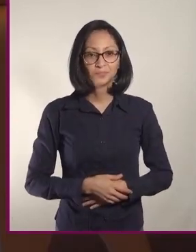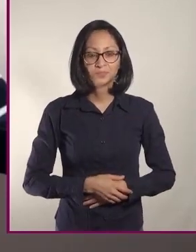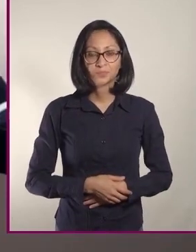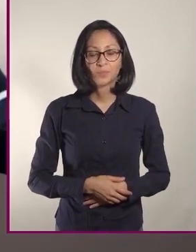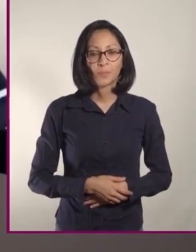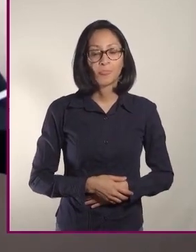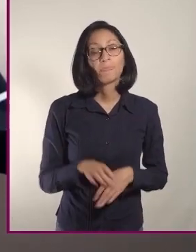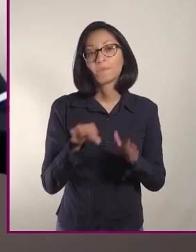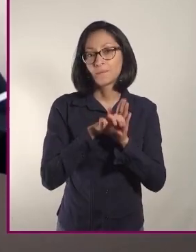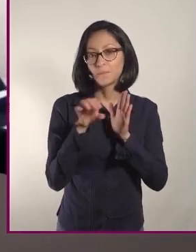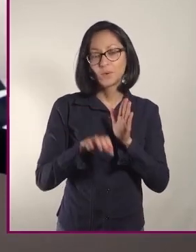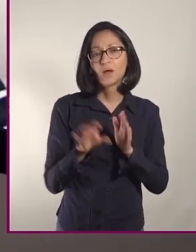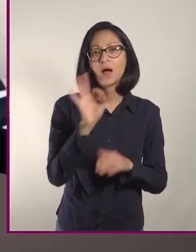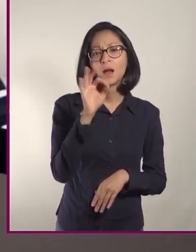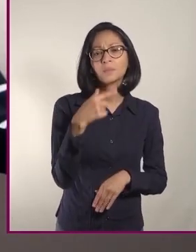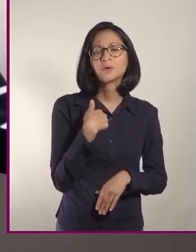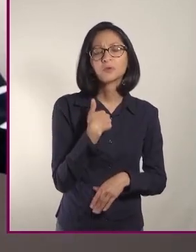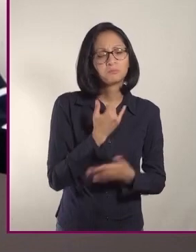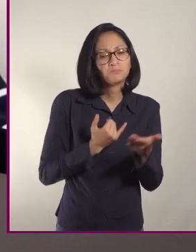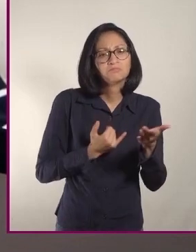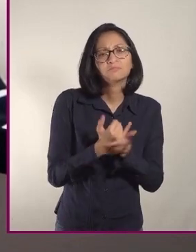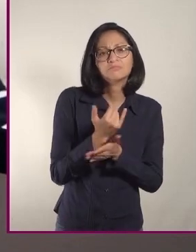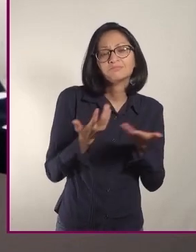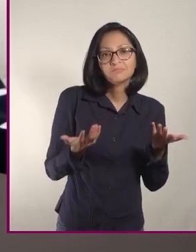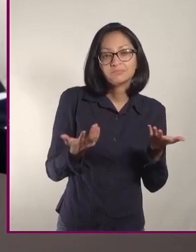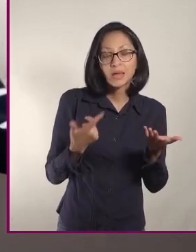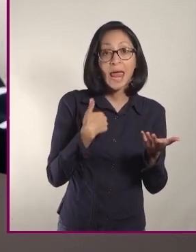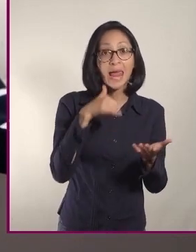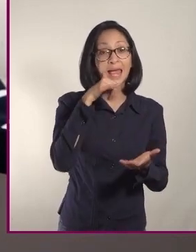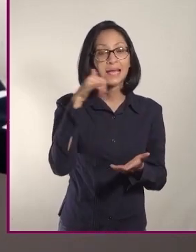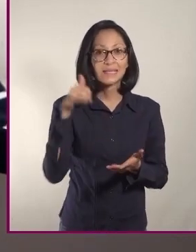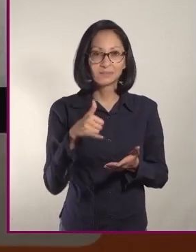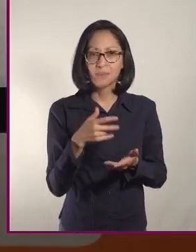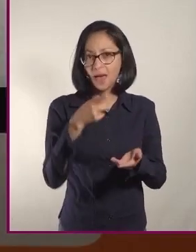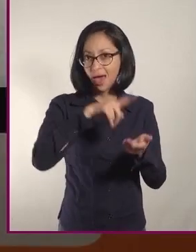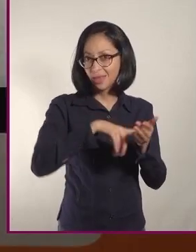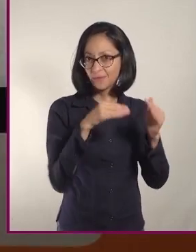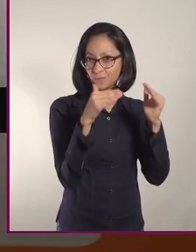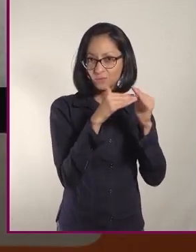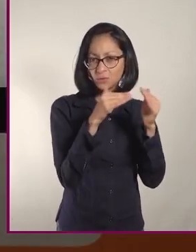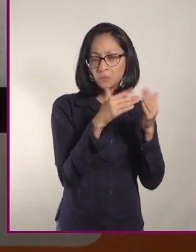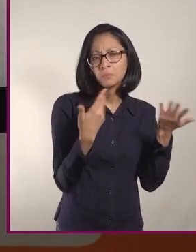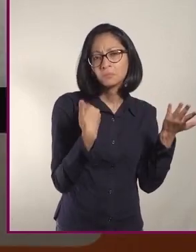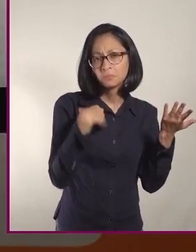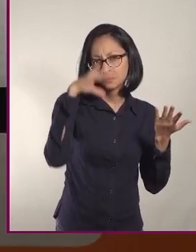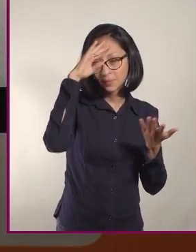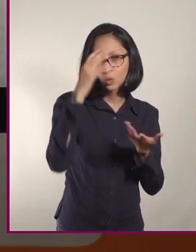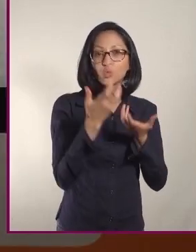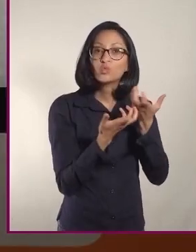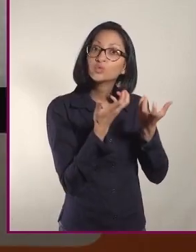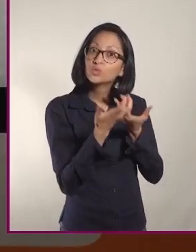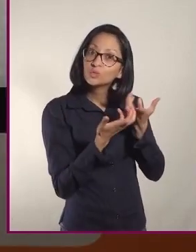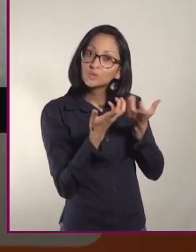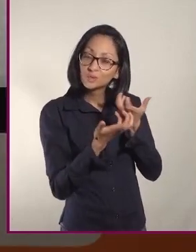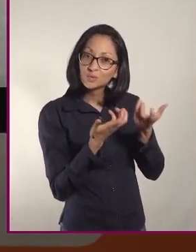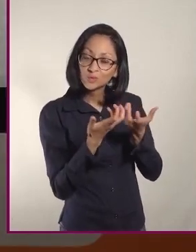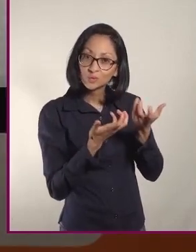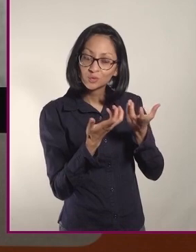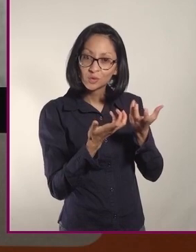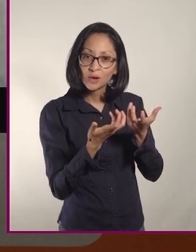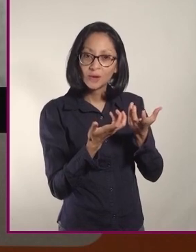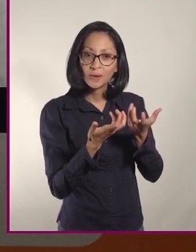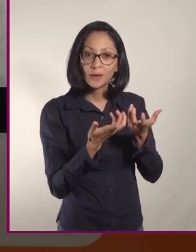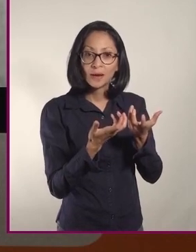Entonces, por ejemplo, si alguien decide hacer, si decidimos hacer un espagueti en casa, que sea un espagueti hervido y que como se